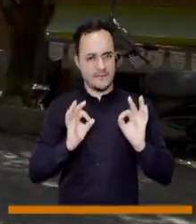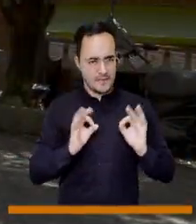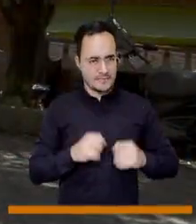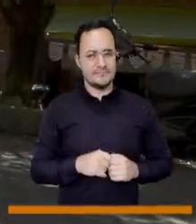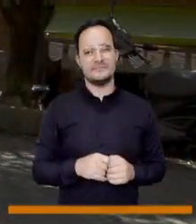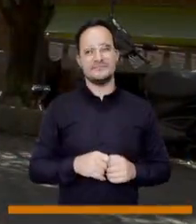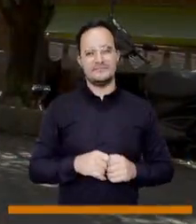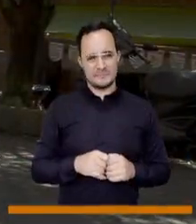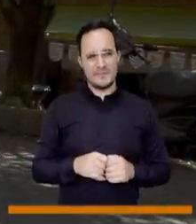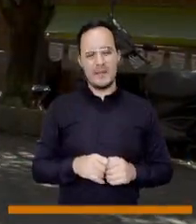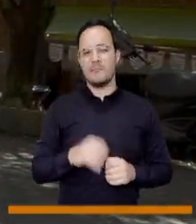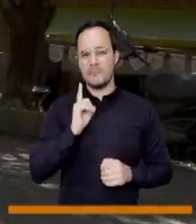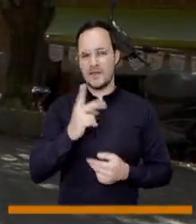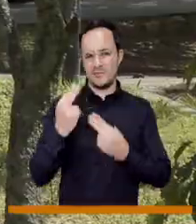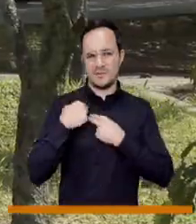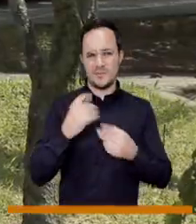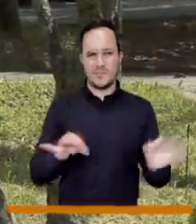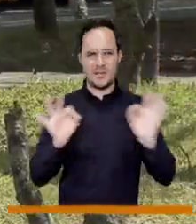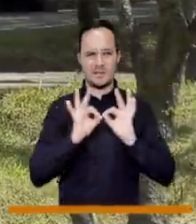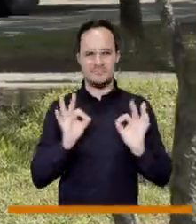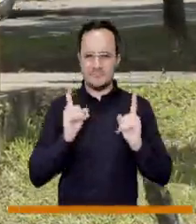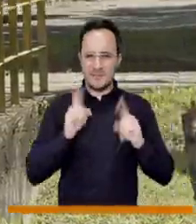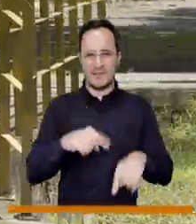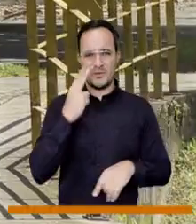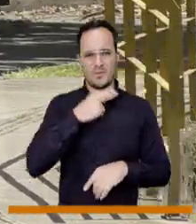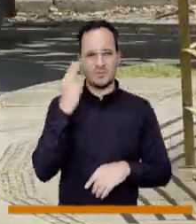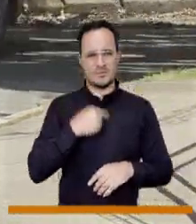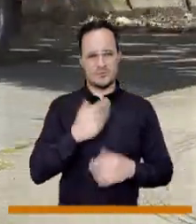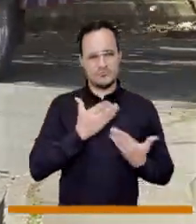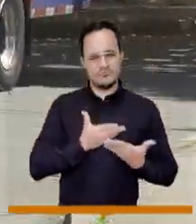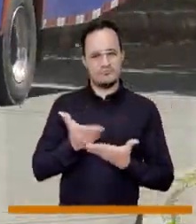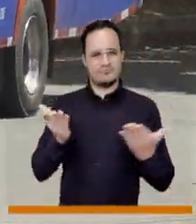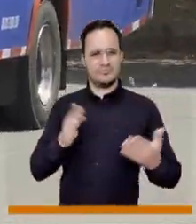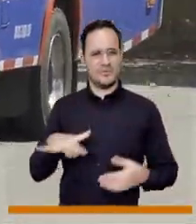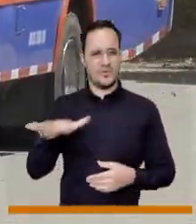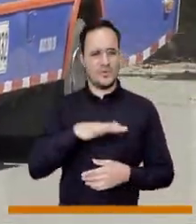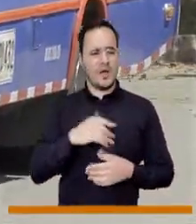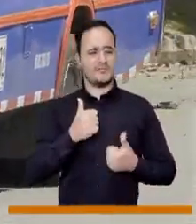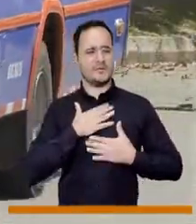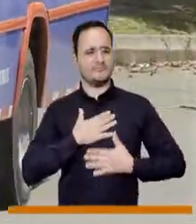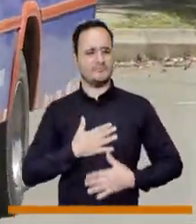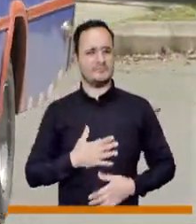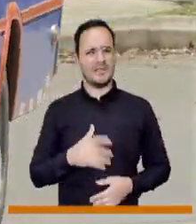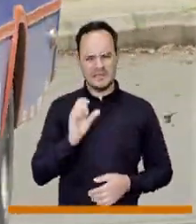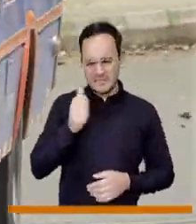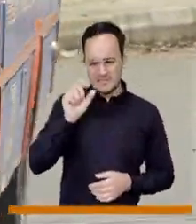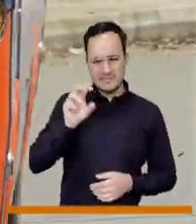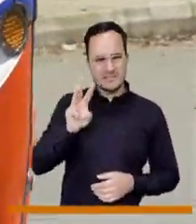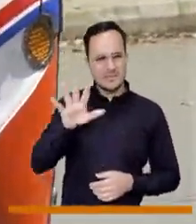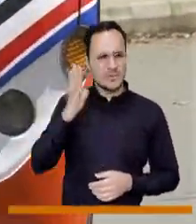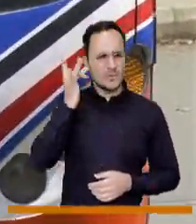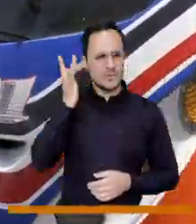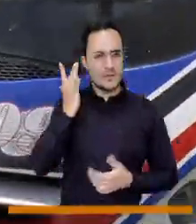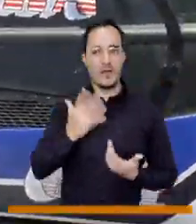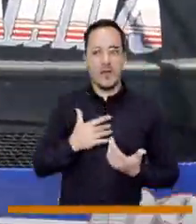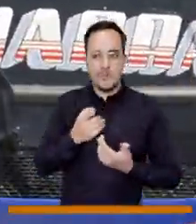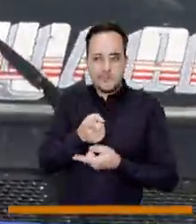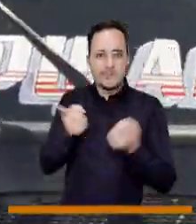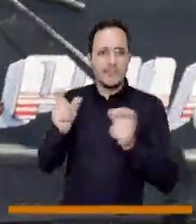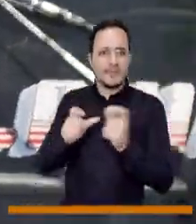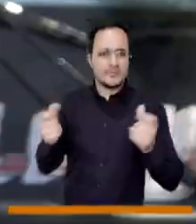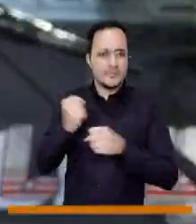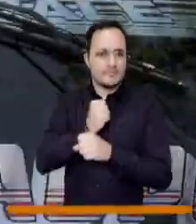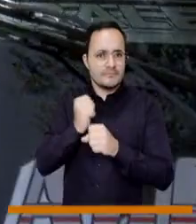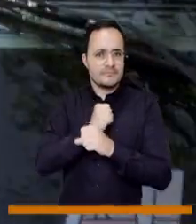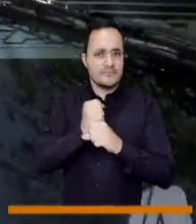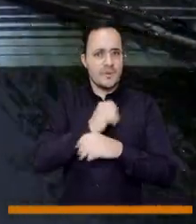con, con entrega, responsabilidad y compromiso. ¿Por qué a las diez o diez y treinta y cinco? Porque debemos esperar